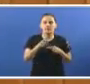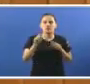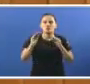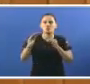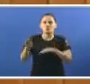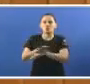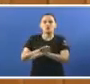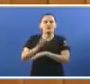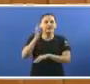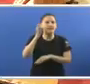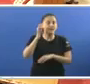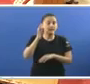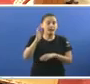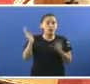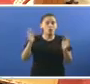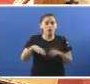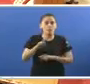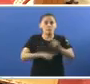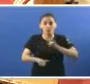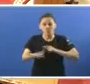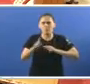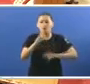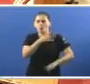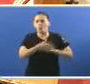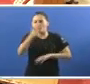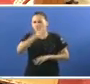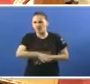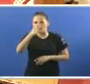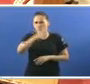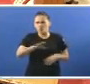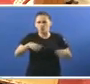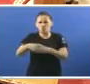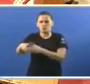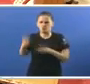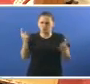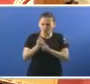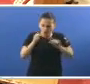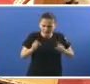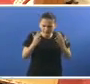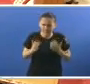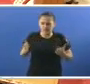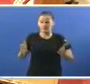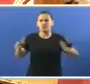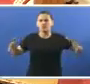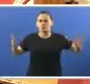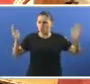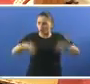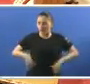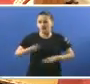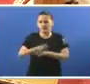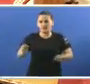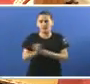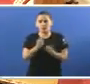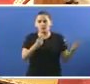súa consellería Ante un problema que vimos denunciando de maneira reiterada os grupos da posición nesta Cámara De ausencia de personal suficiente